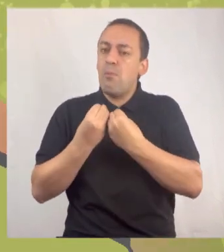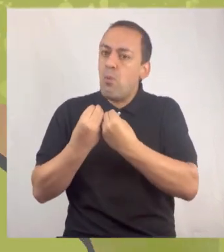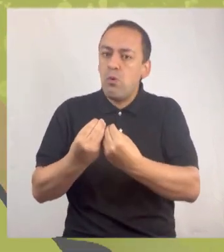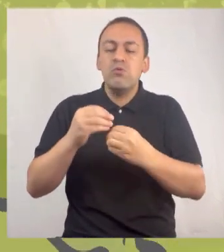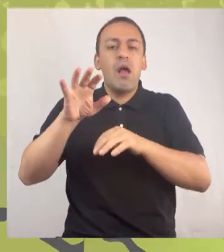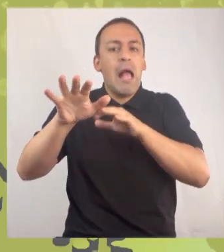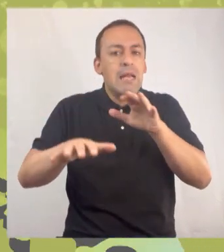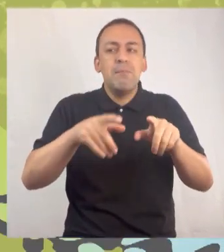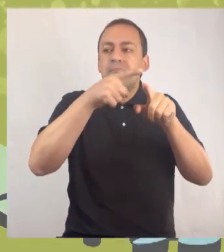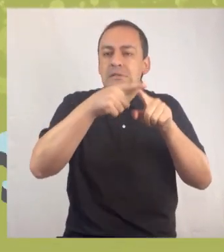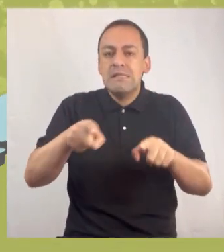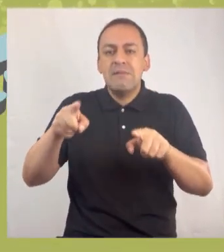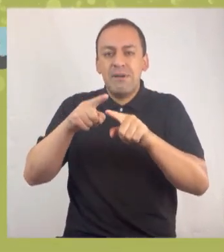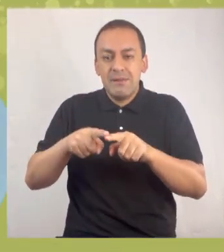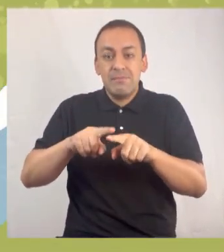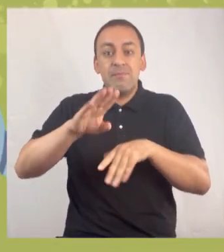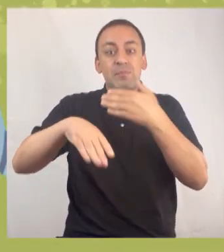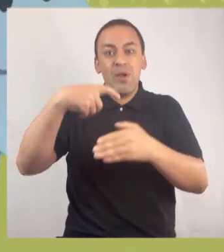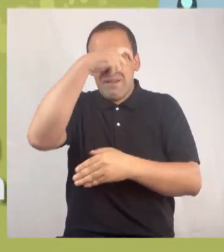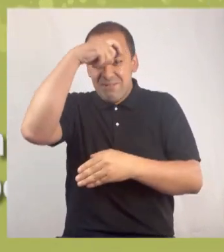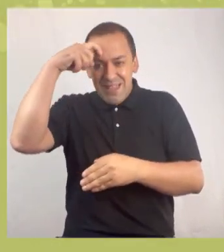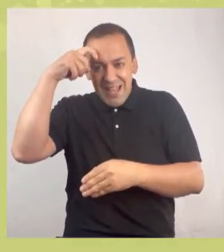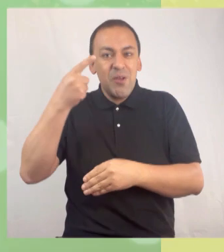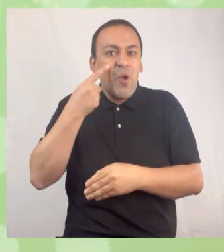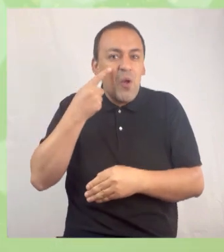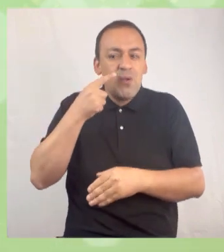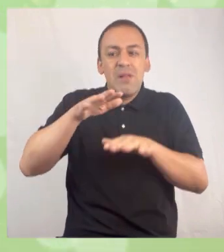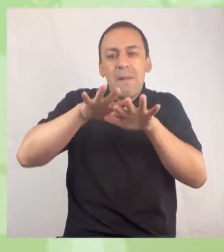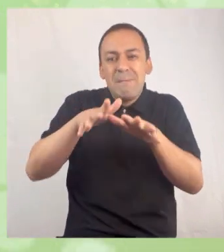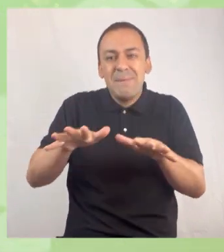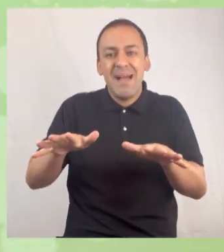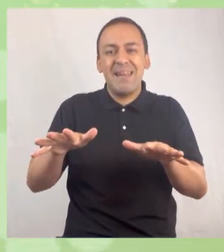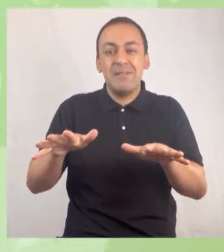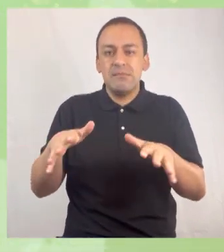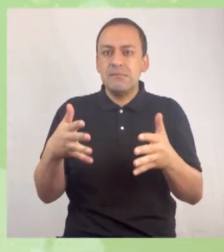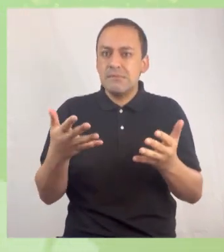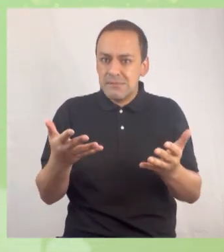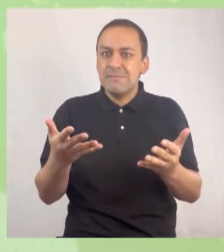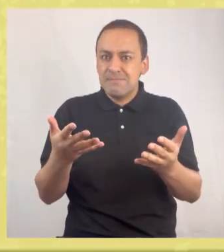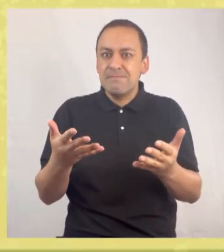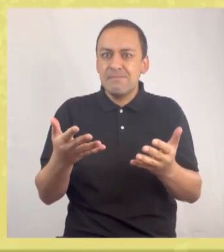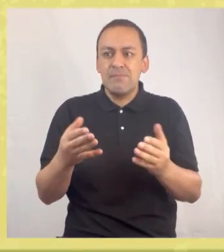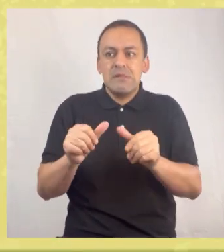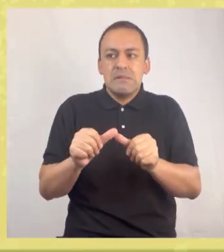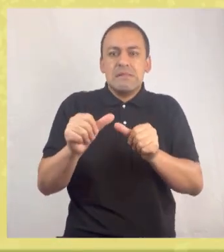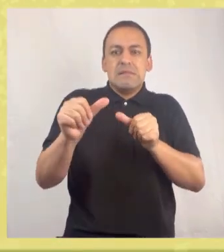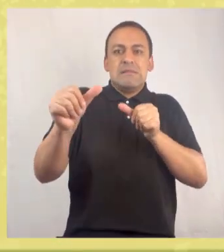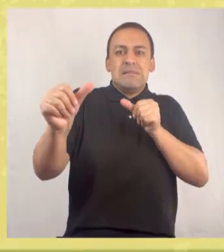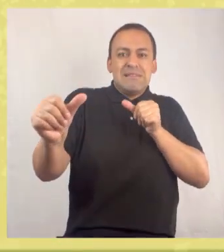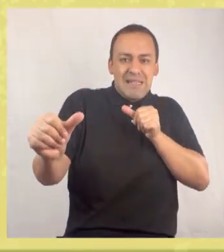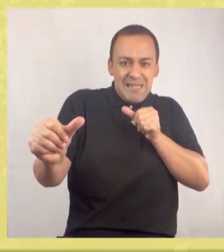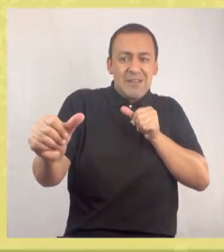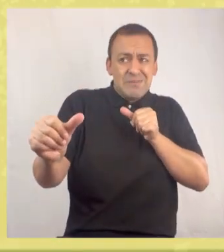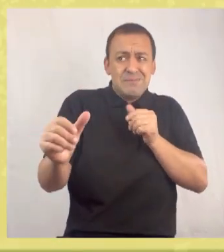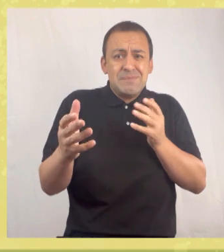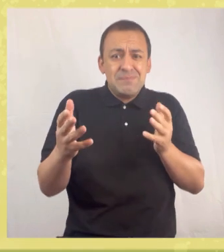En Chile existen muchas especies de animales. El próximo verano conoceremos a los del mar. Pero tenemos que estar a una